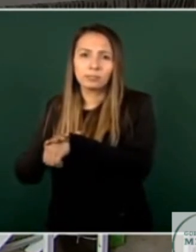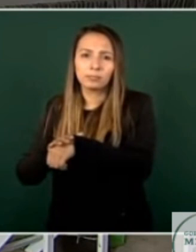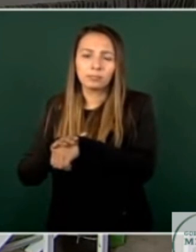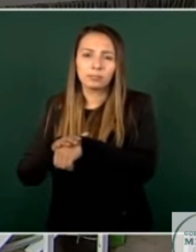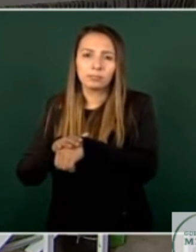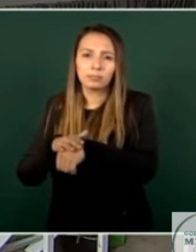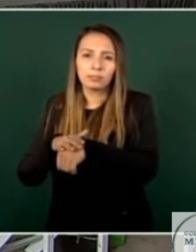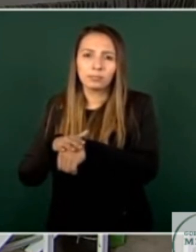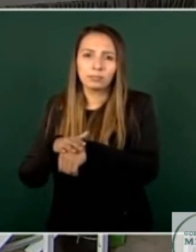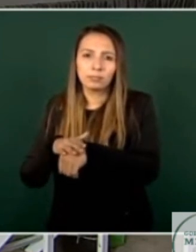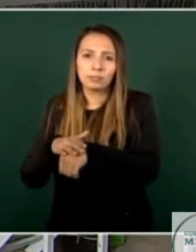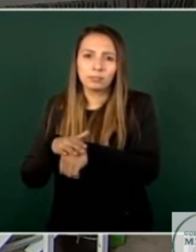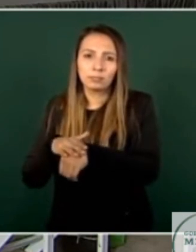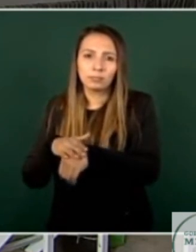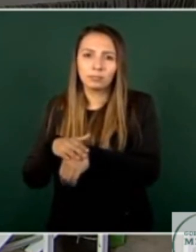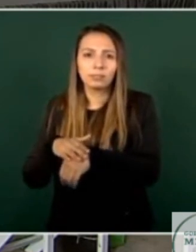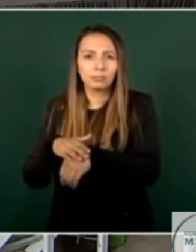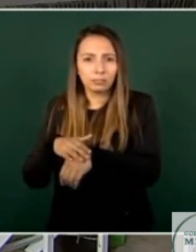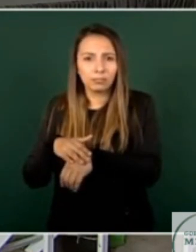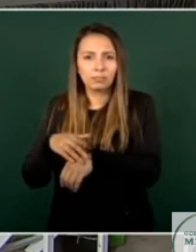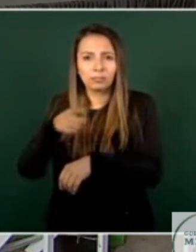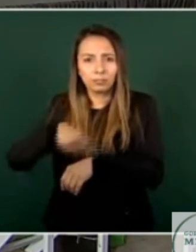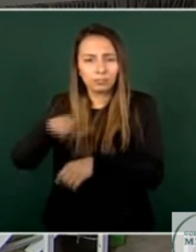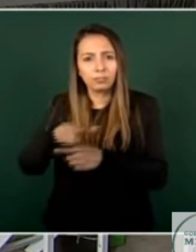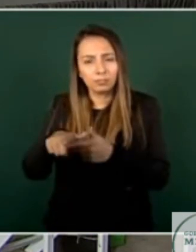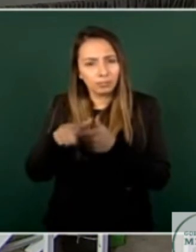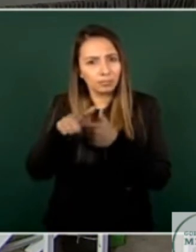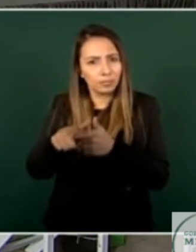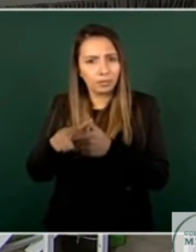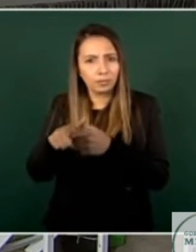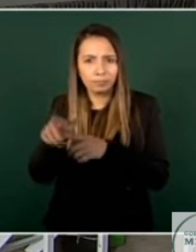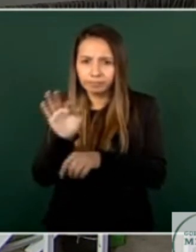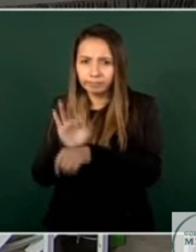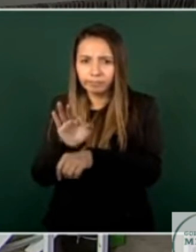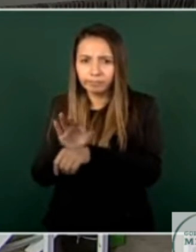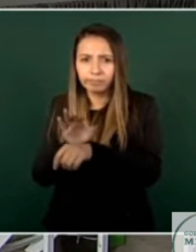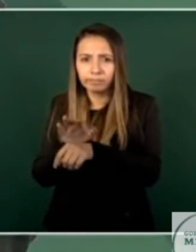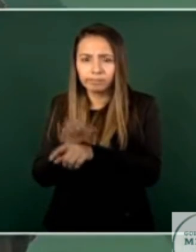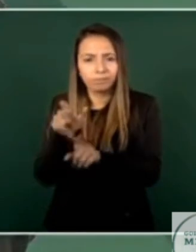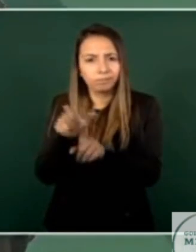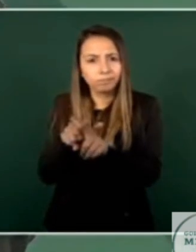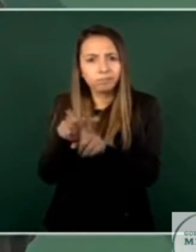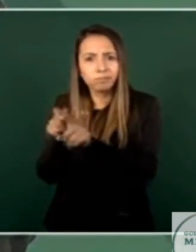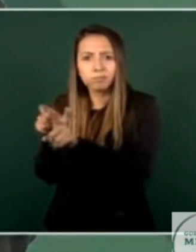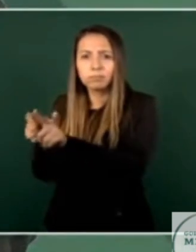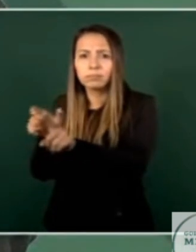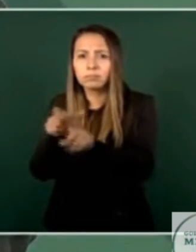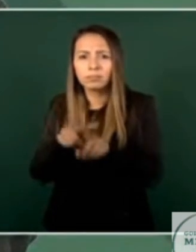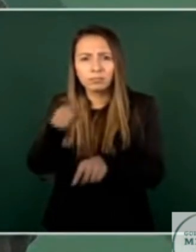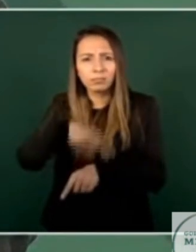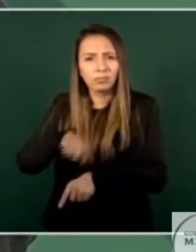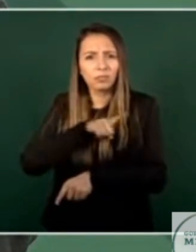mantener protección y que no están solos